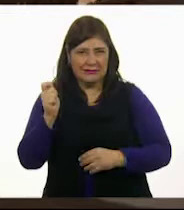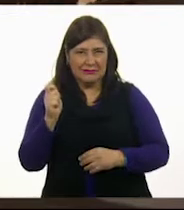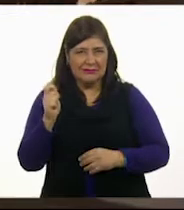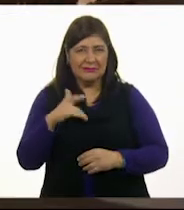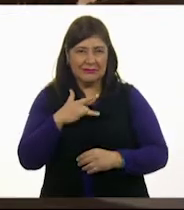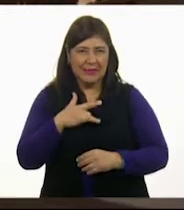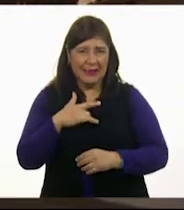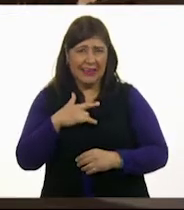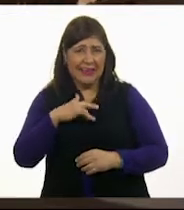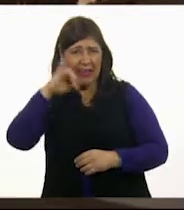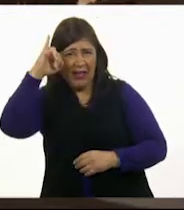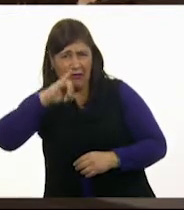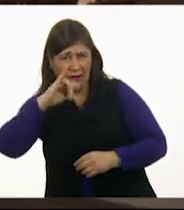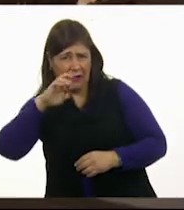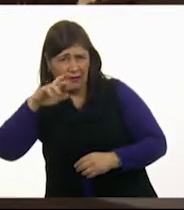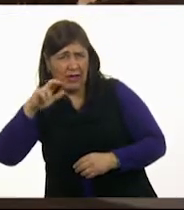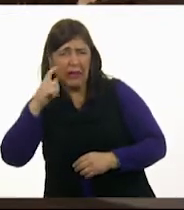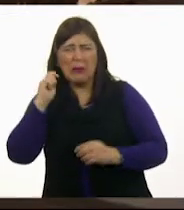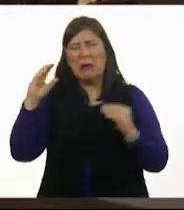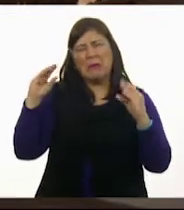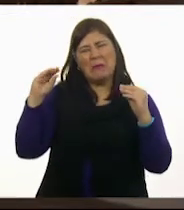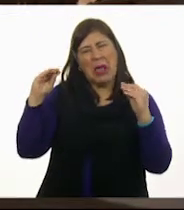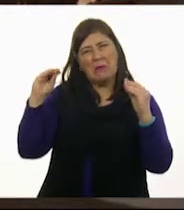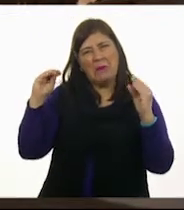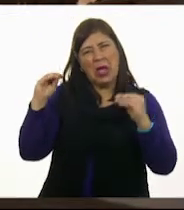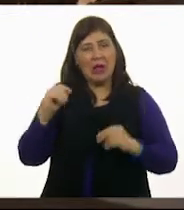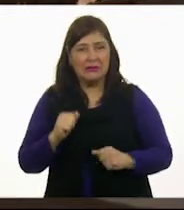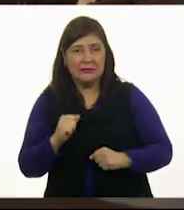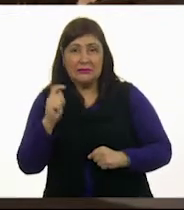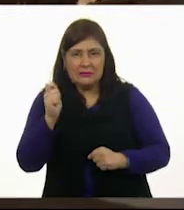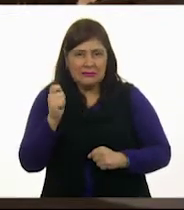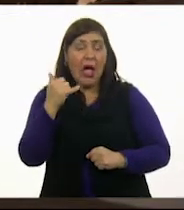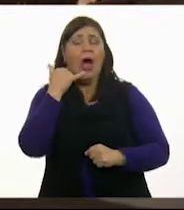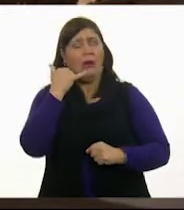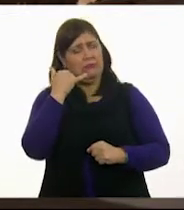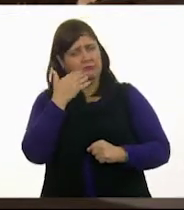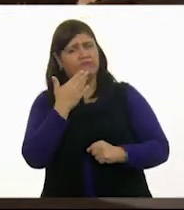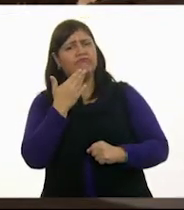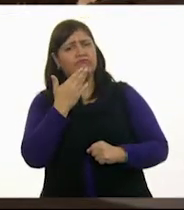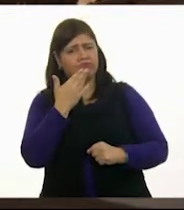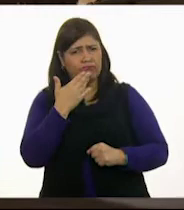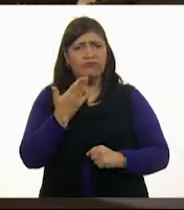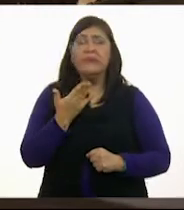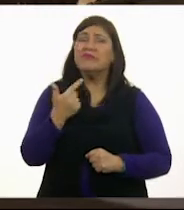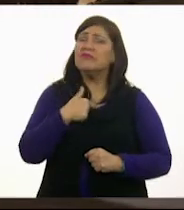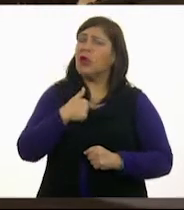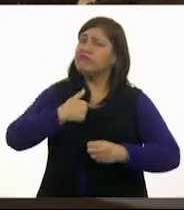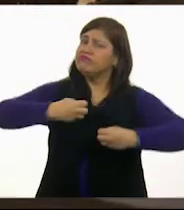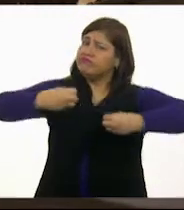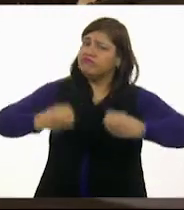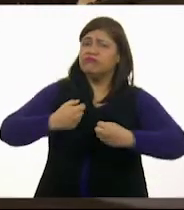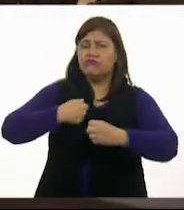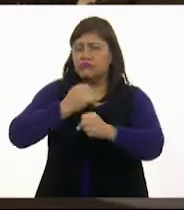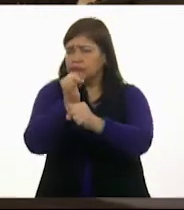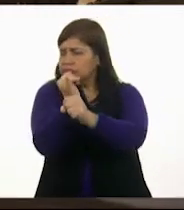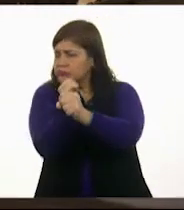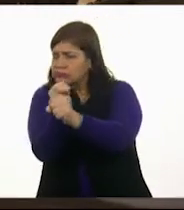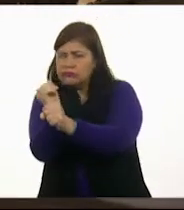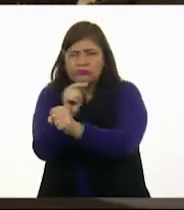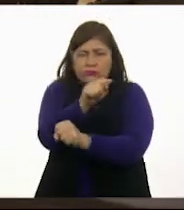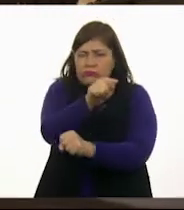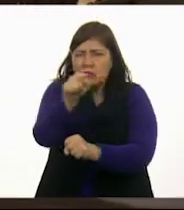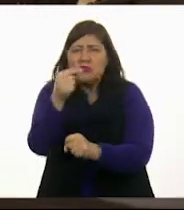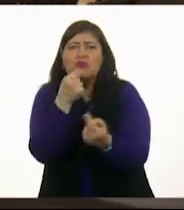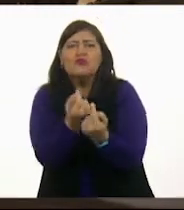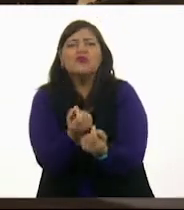Hola, amigo FFRF, ¿cómo te encuentras? Bla, bla, bla, bla, Qué bueno que estés bien. Pues estoy muy ocupado investigando cuántos niñas y